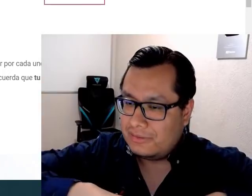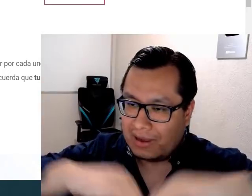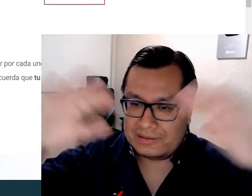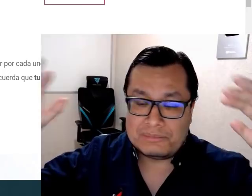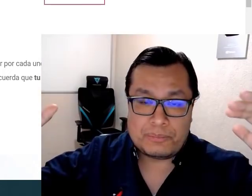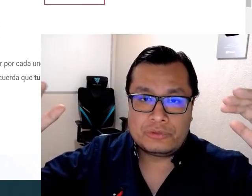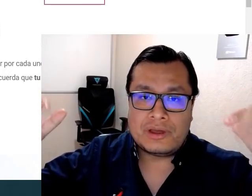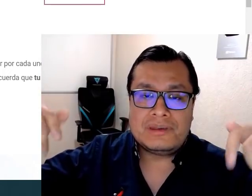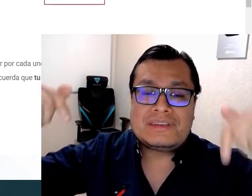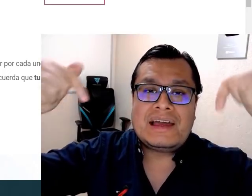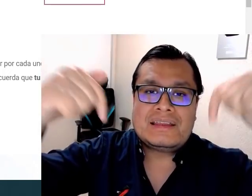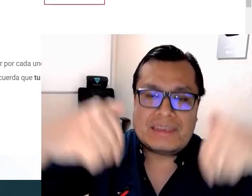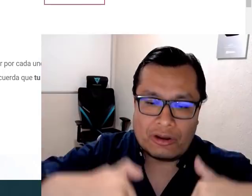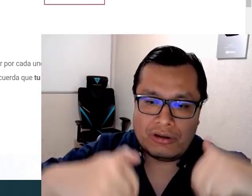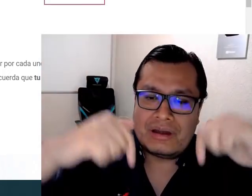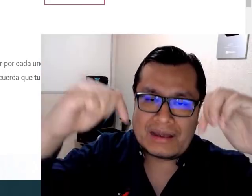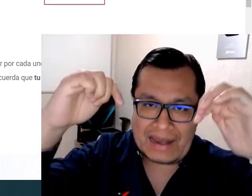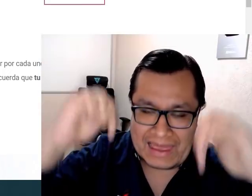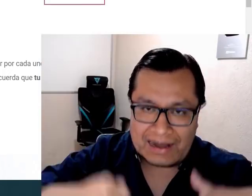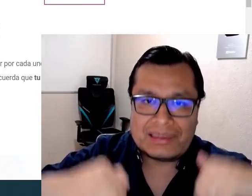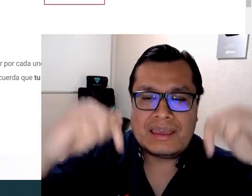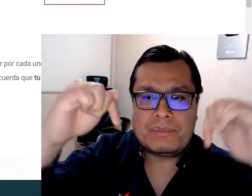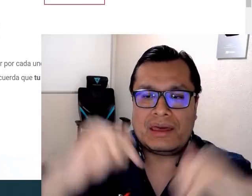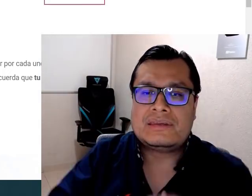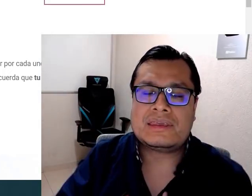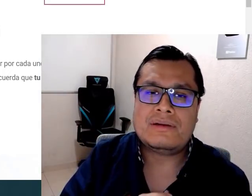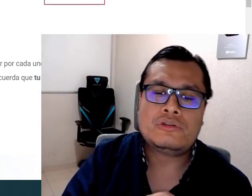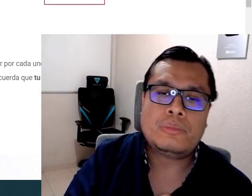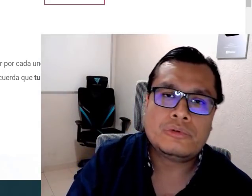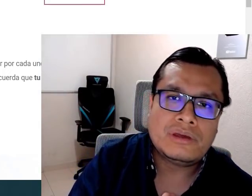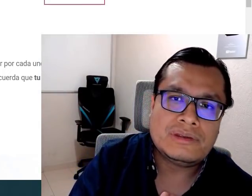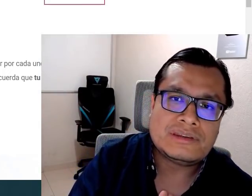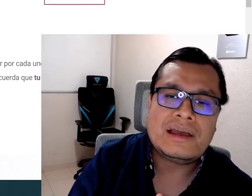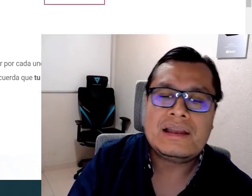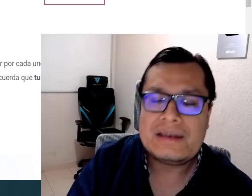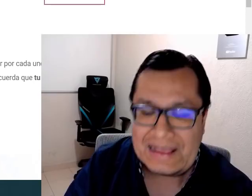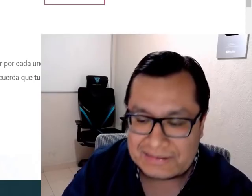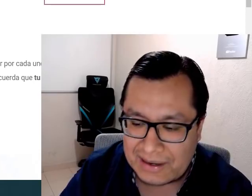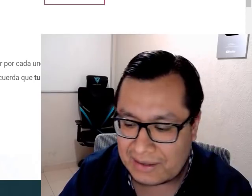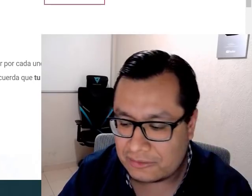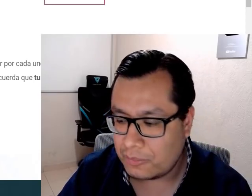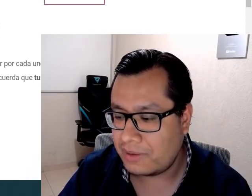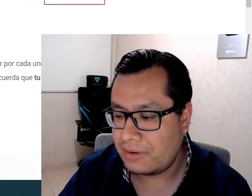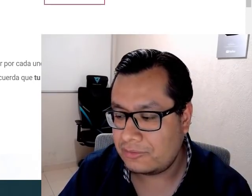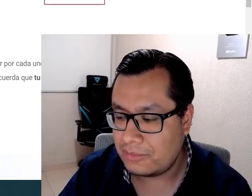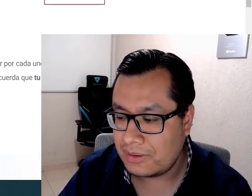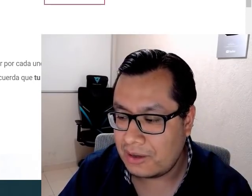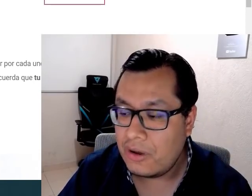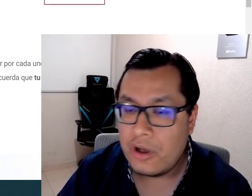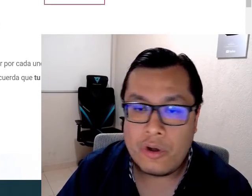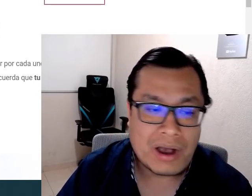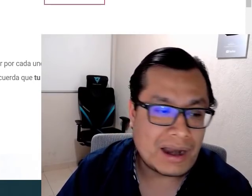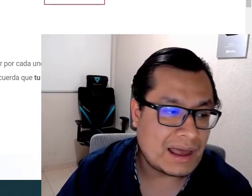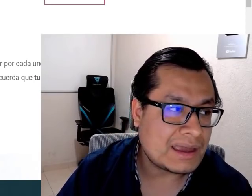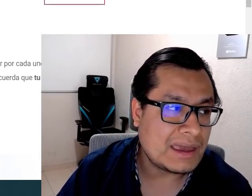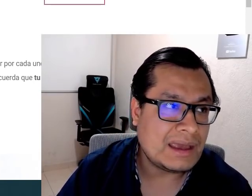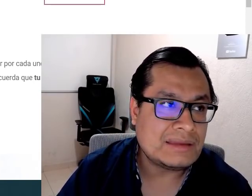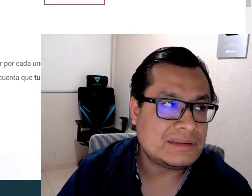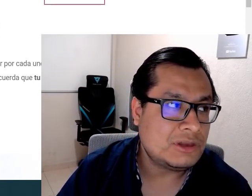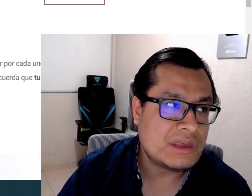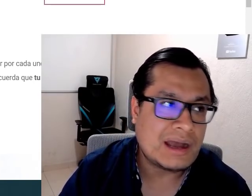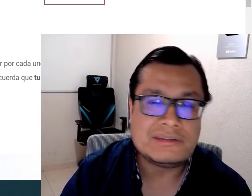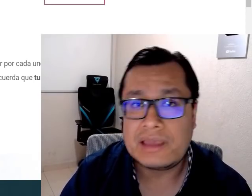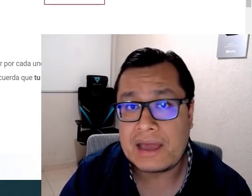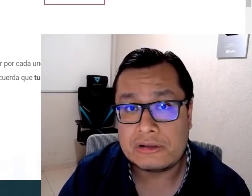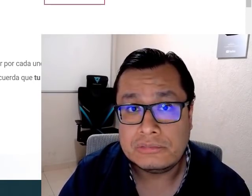repito, ese es mi punto de vista, quiero leerte y que me dejes aquí abajo tu punto de vista, les agradezco por haber visto el video, ojalá que